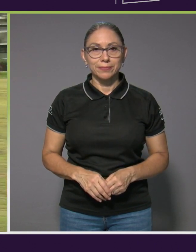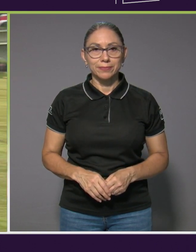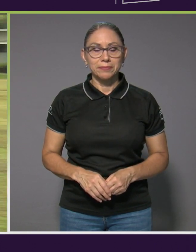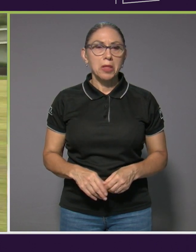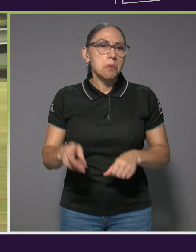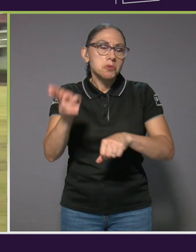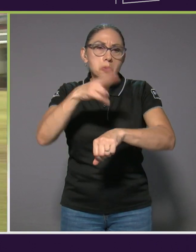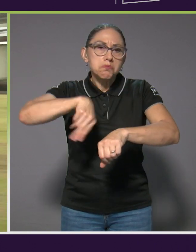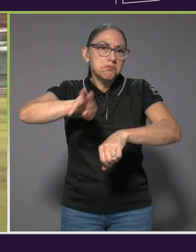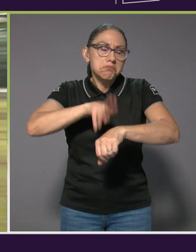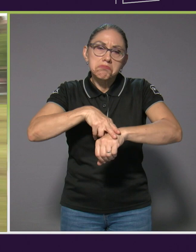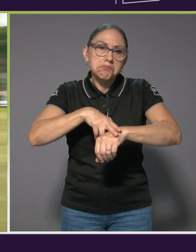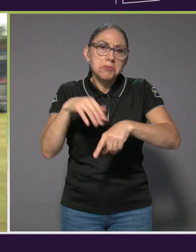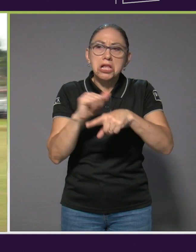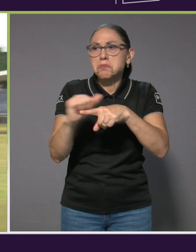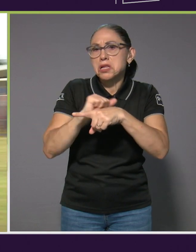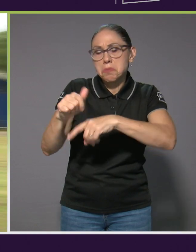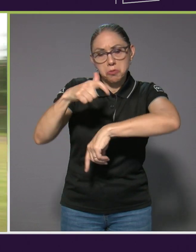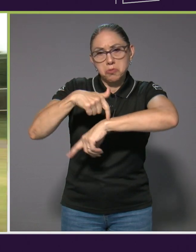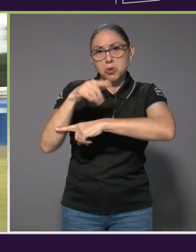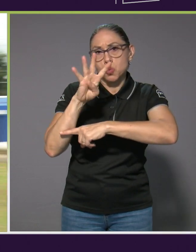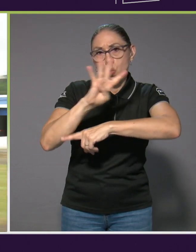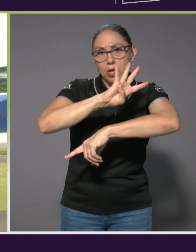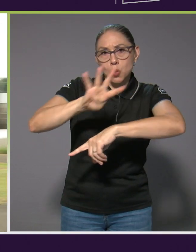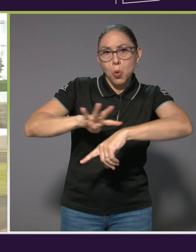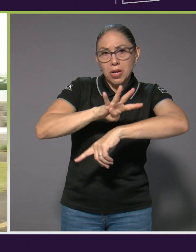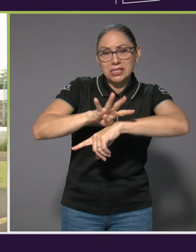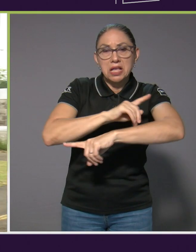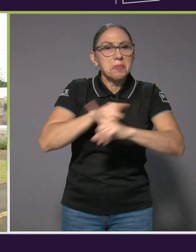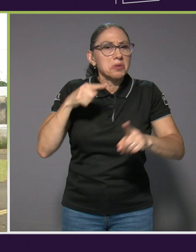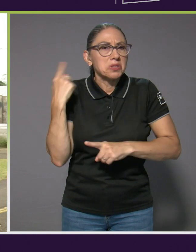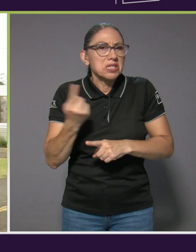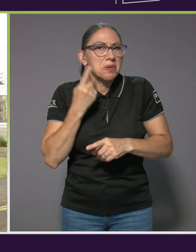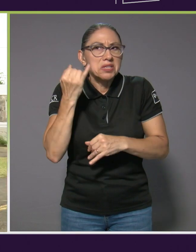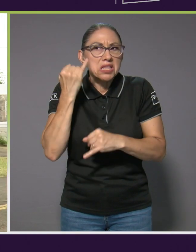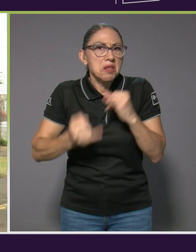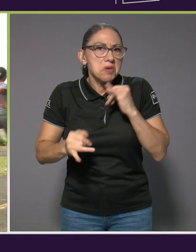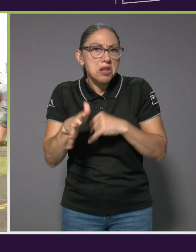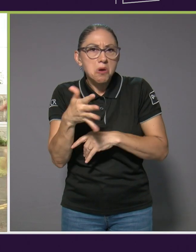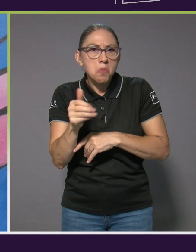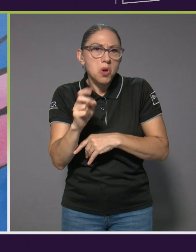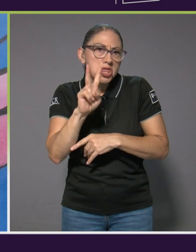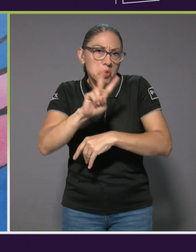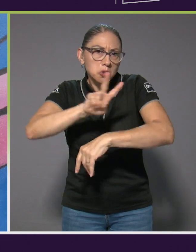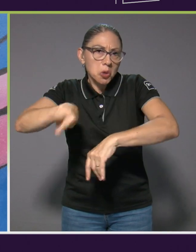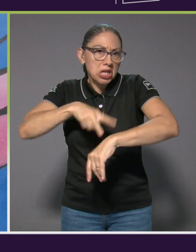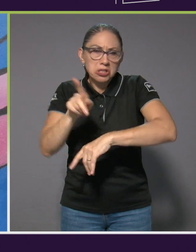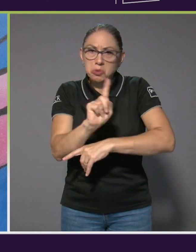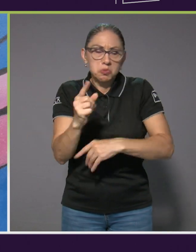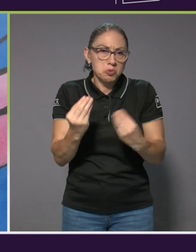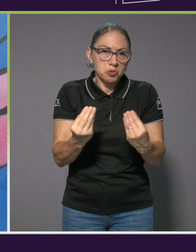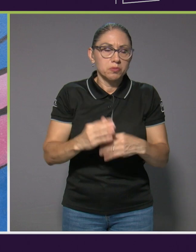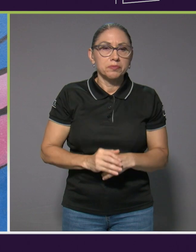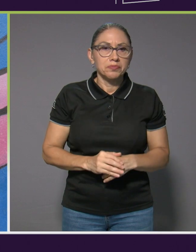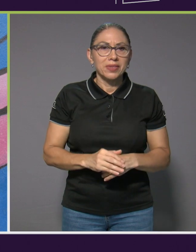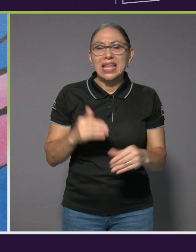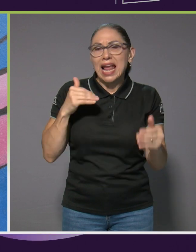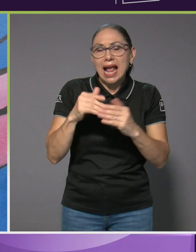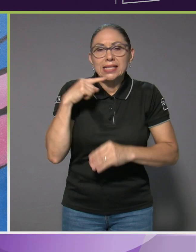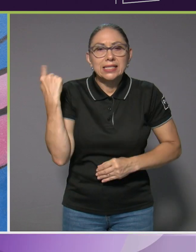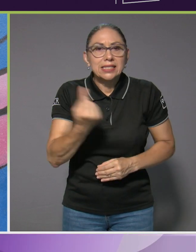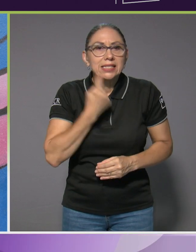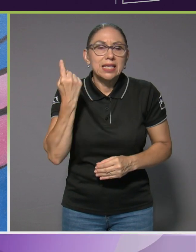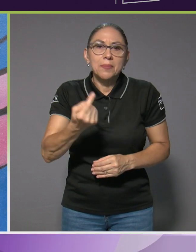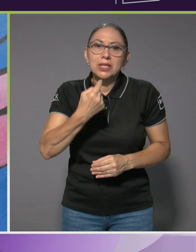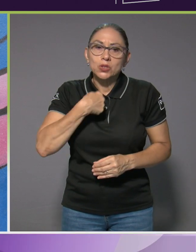Normalmente el entrenamiento dura 4 horas, pero siempre se termina como 2 horas, no es mucho y casi siempre me tocan